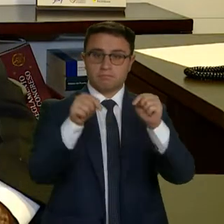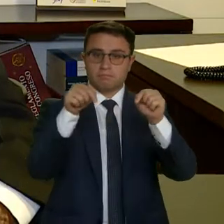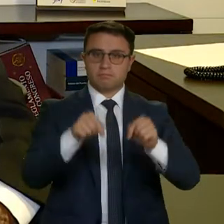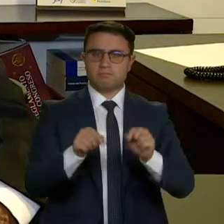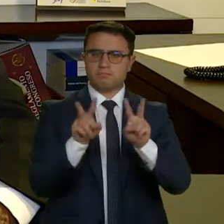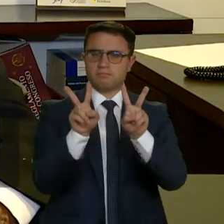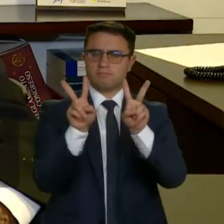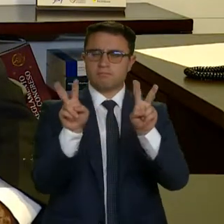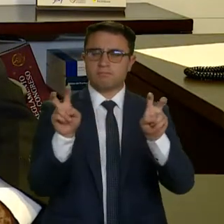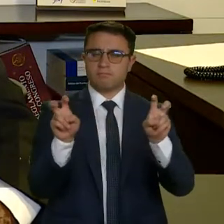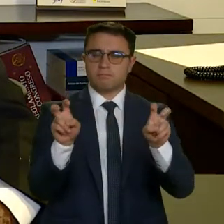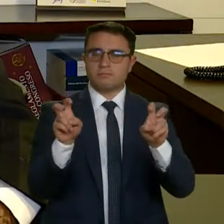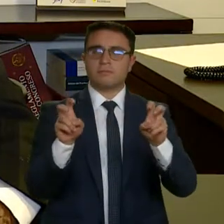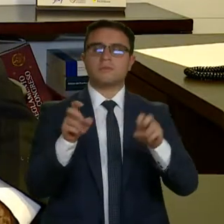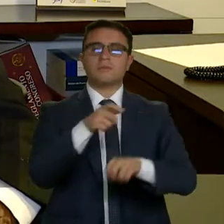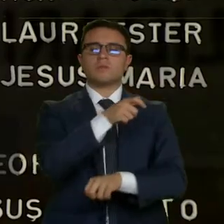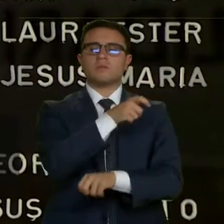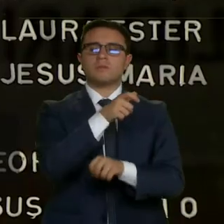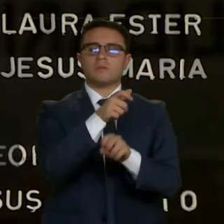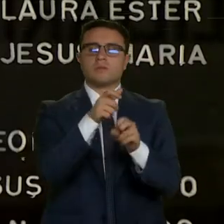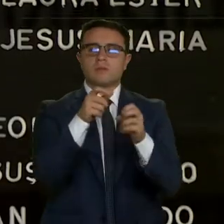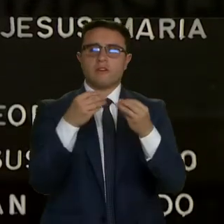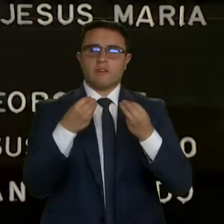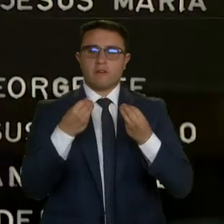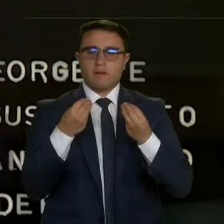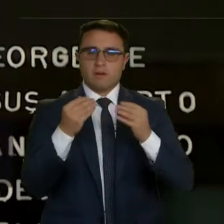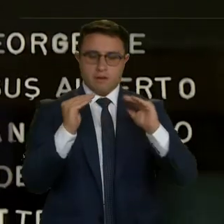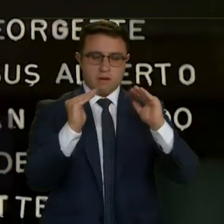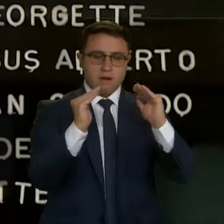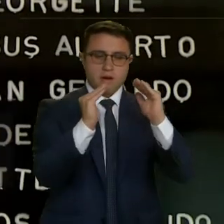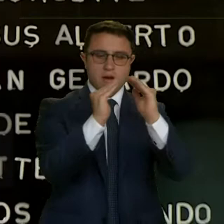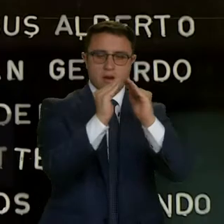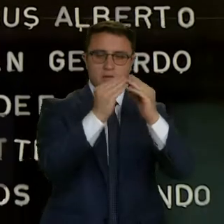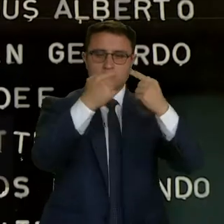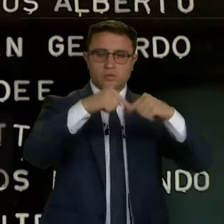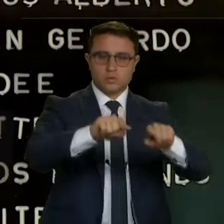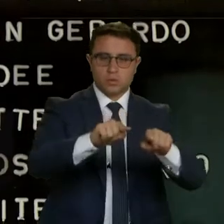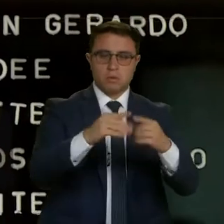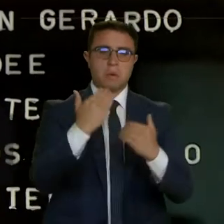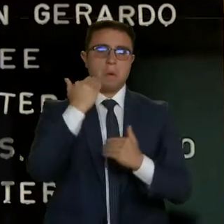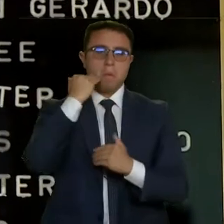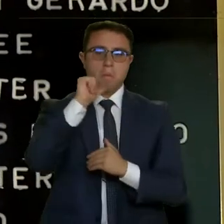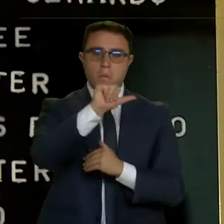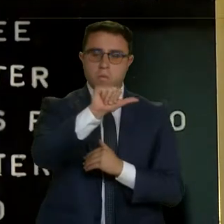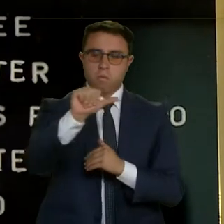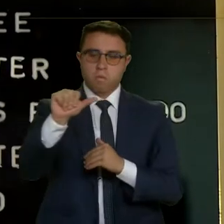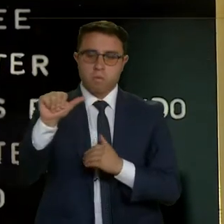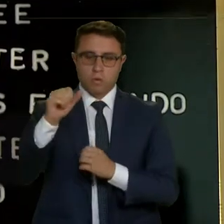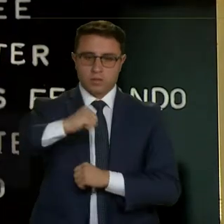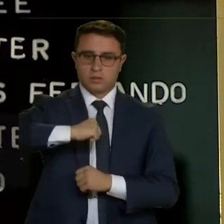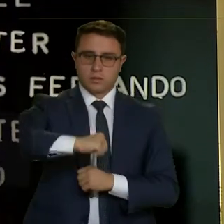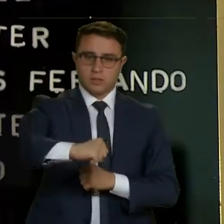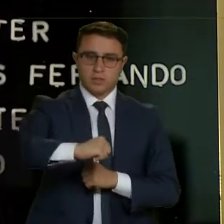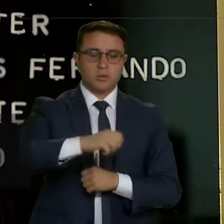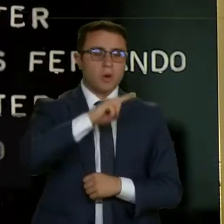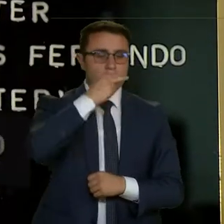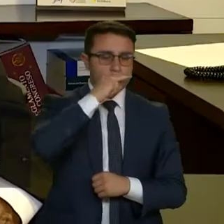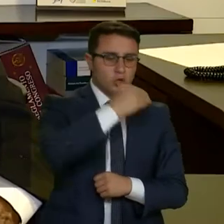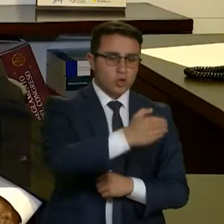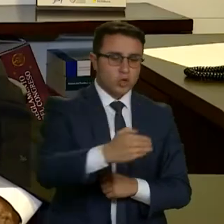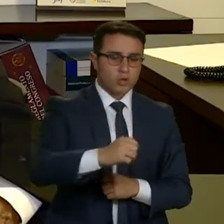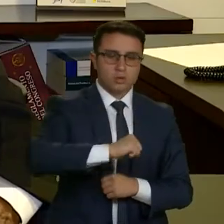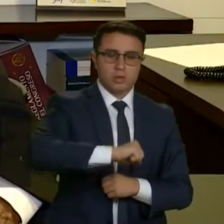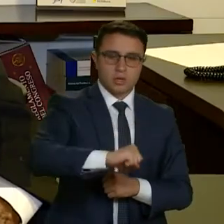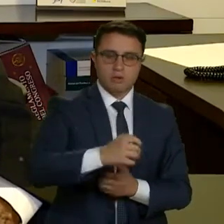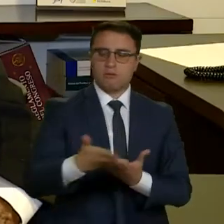de los temas relacionados con vivienda, de asuntos de la mujer, asuntos de la niñez,